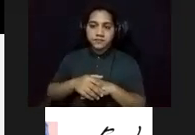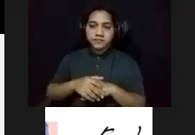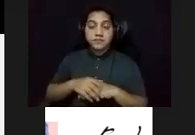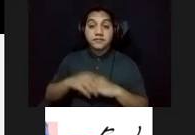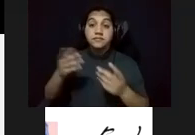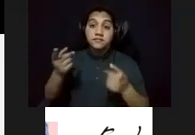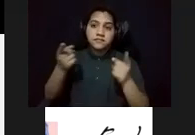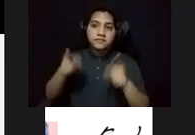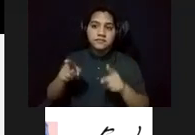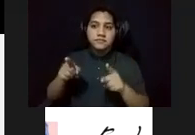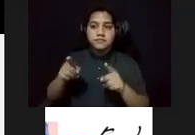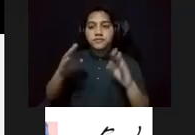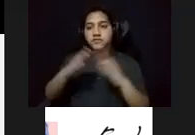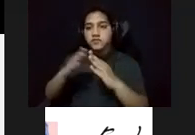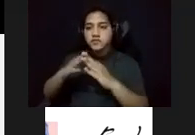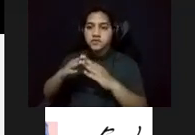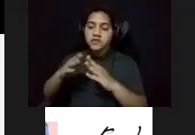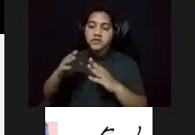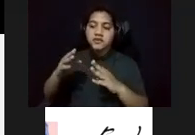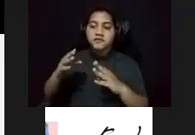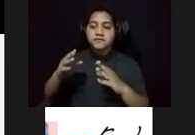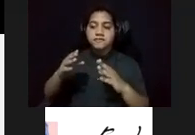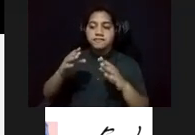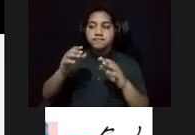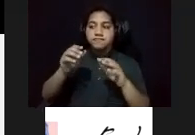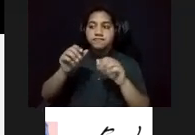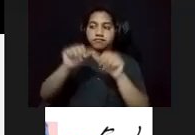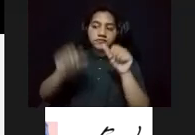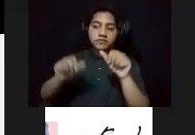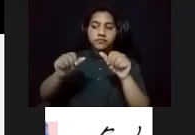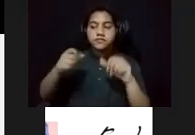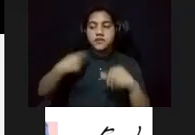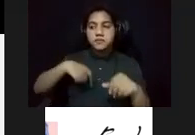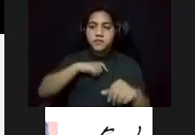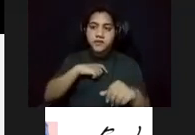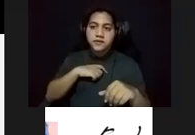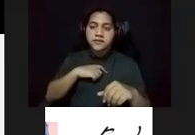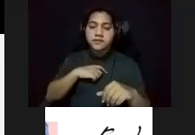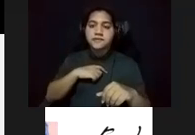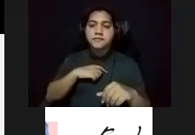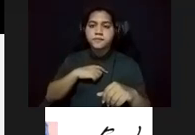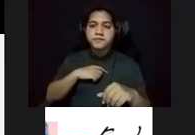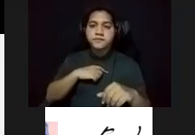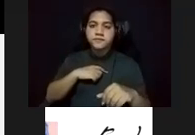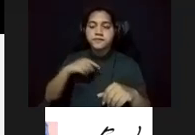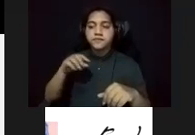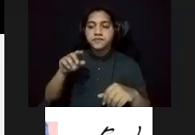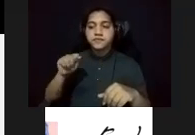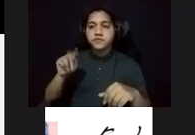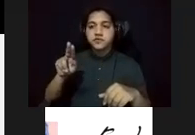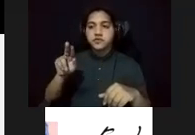con las residencias coloniales construidas por la sociedad española, Rafael Tofiño fue un artista